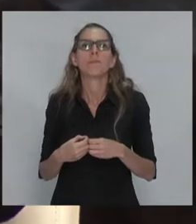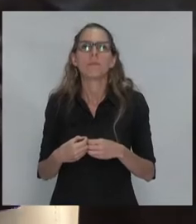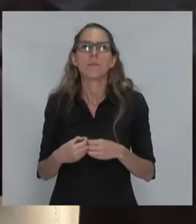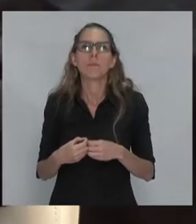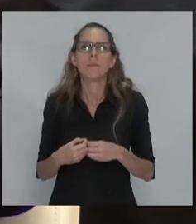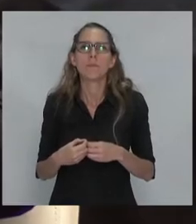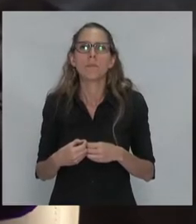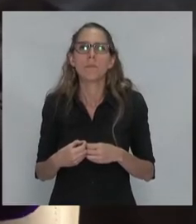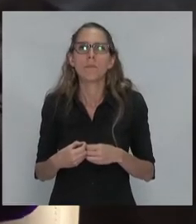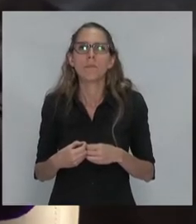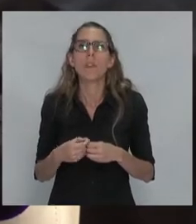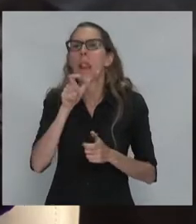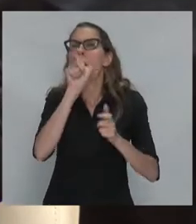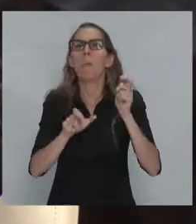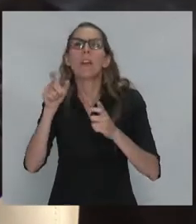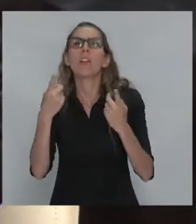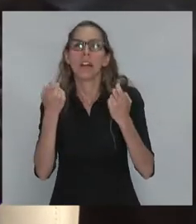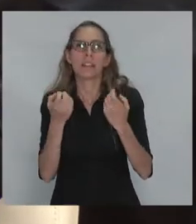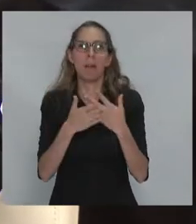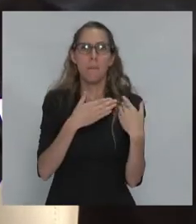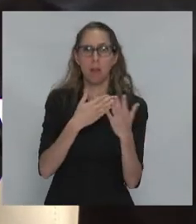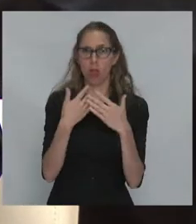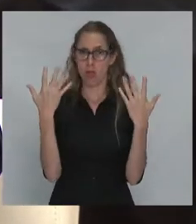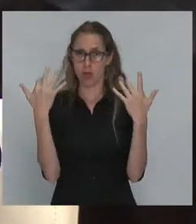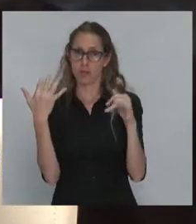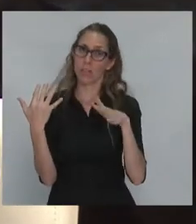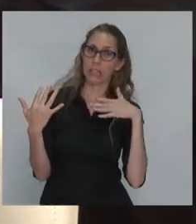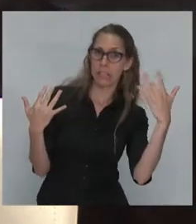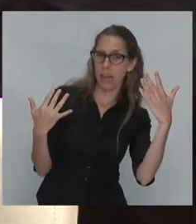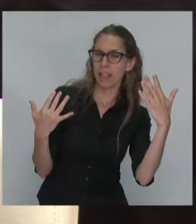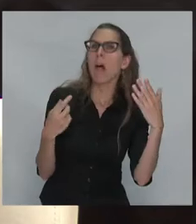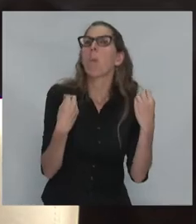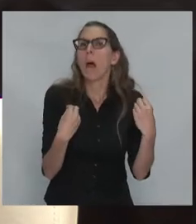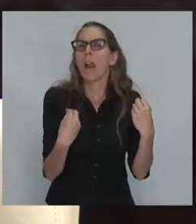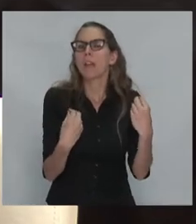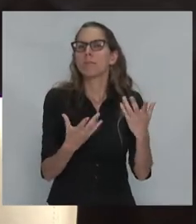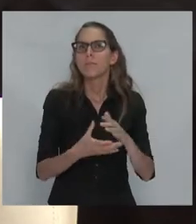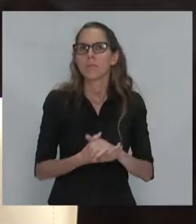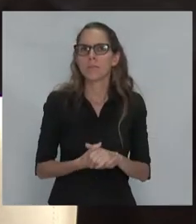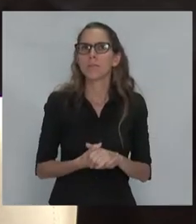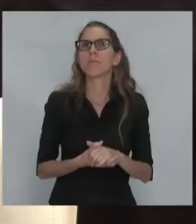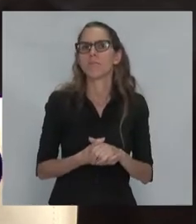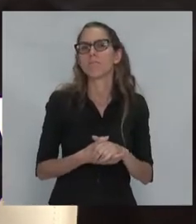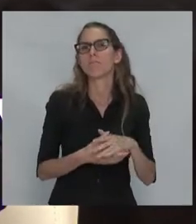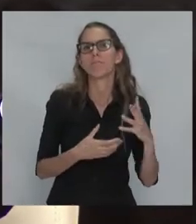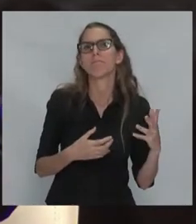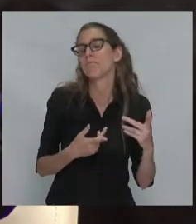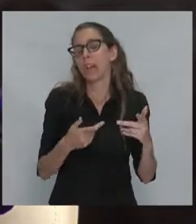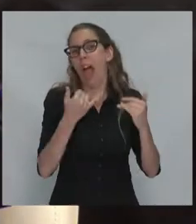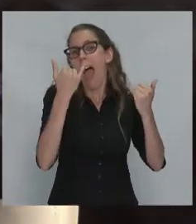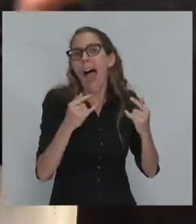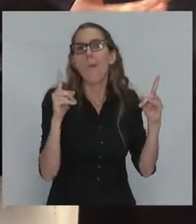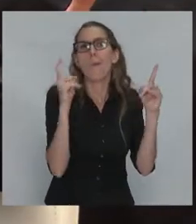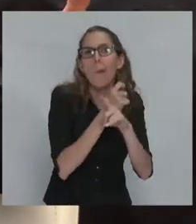creencia debe tener dos manos. Una mano abierta, para aceptar efectivamente la análisis económica.